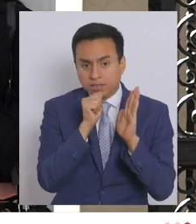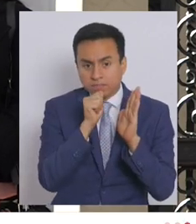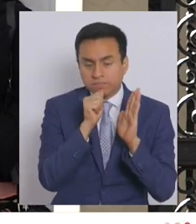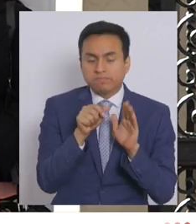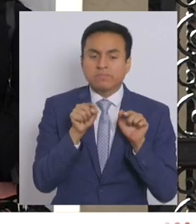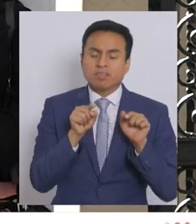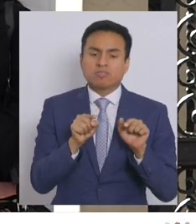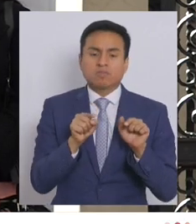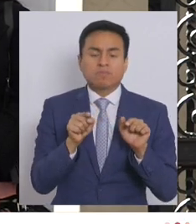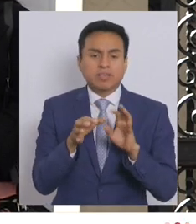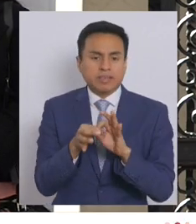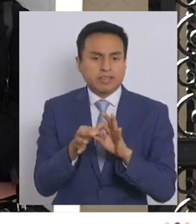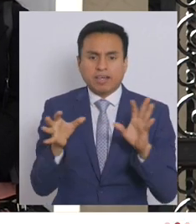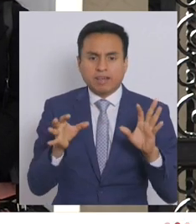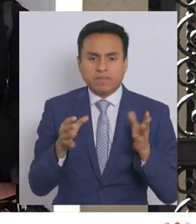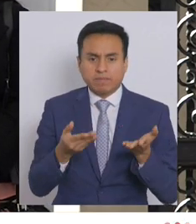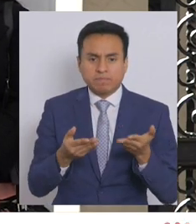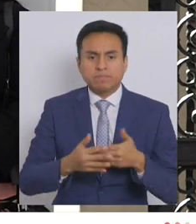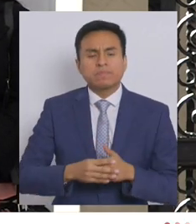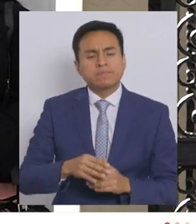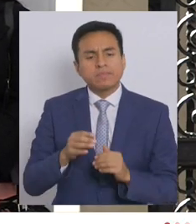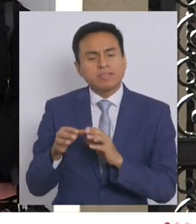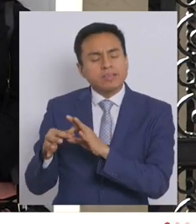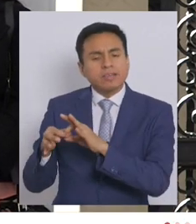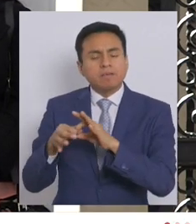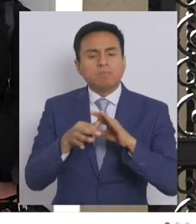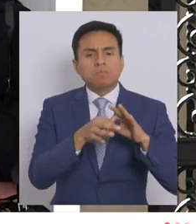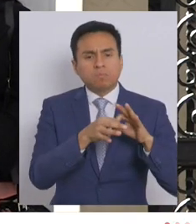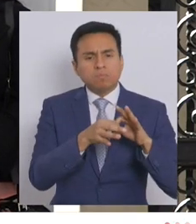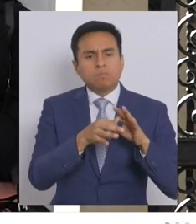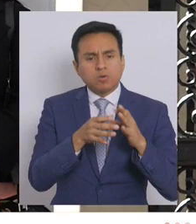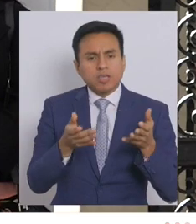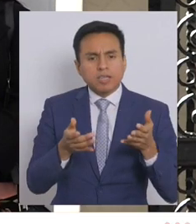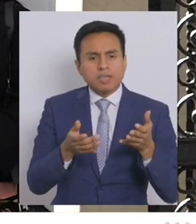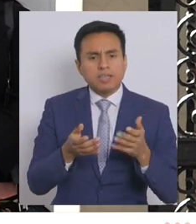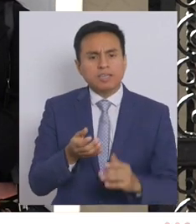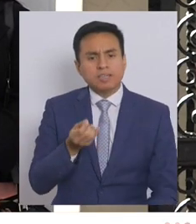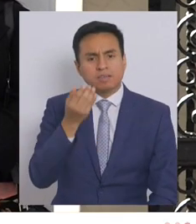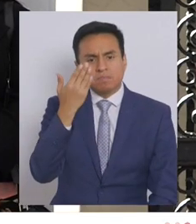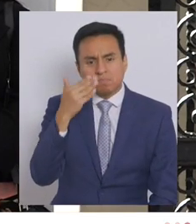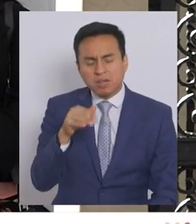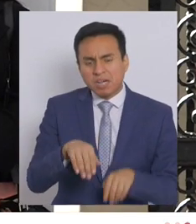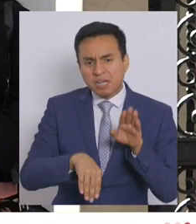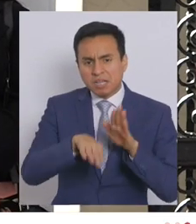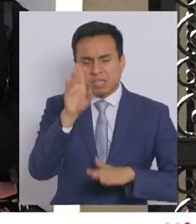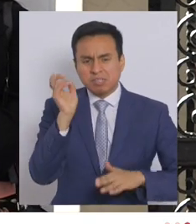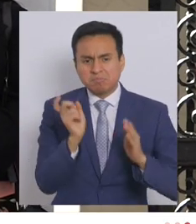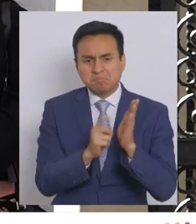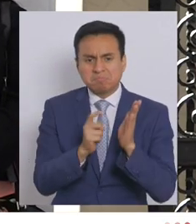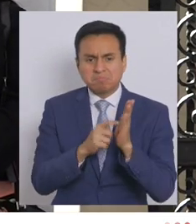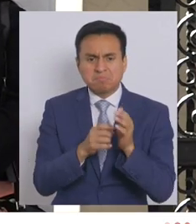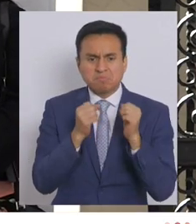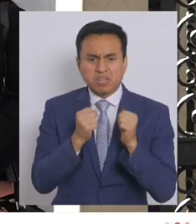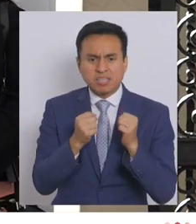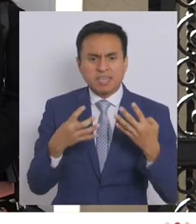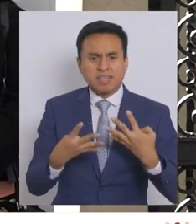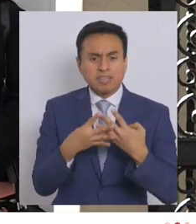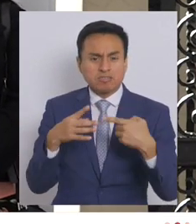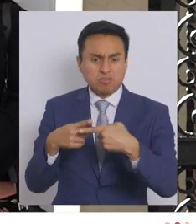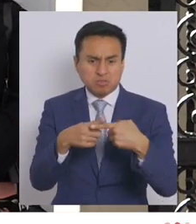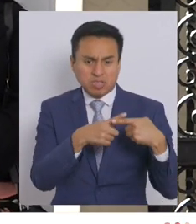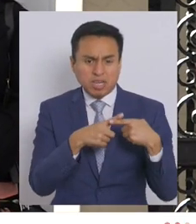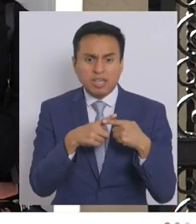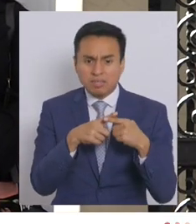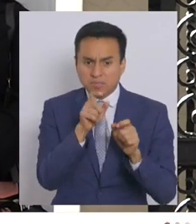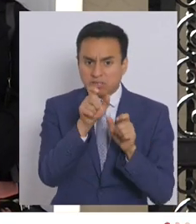particularmente grave, porque dado el mal uso cada vez más frecuente que se hace de las redes sociales,